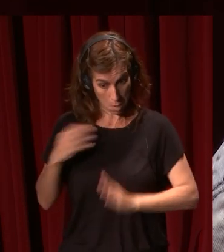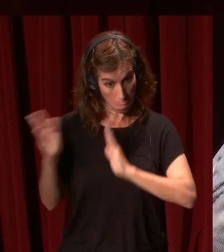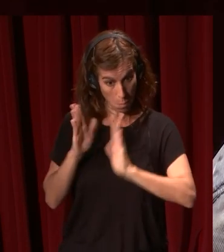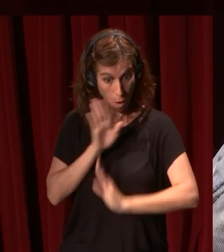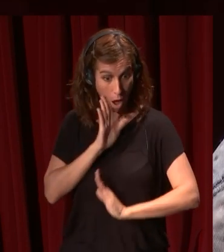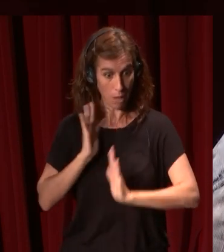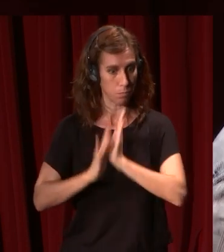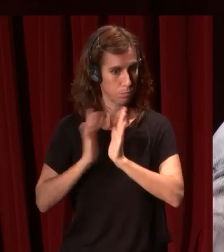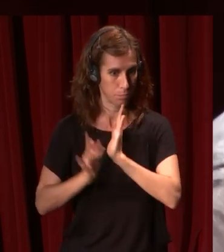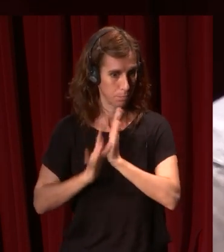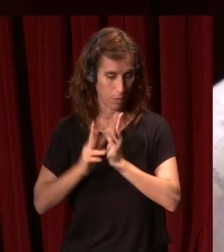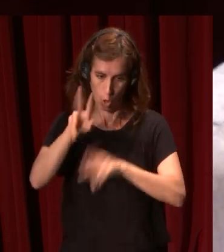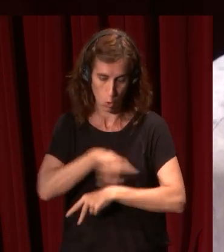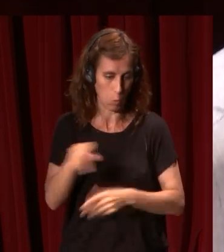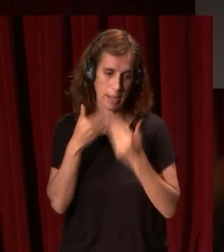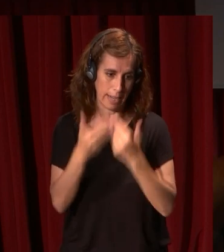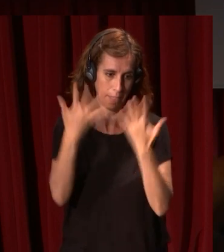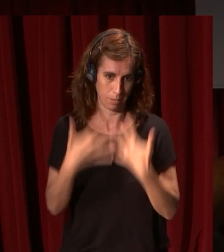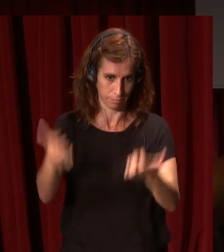hoy no lo éramos en ese momento gracias